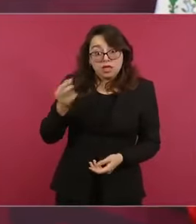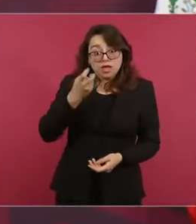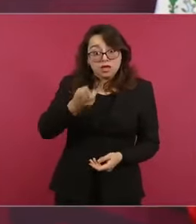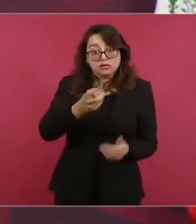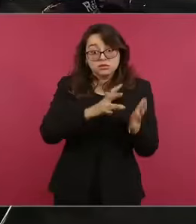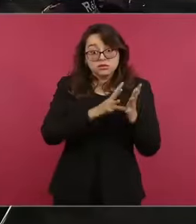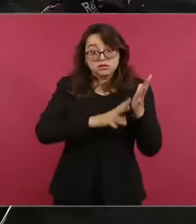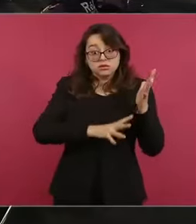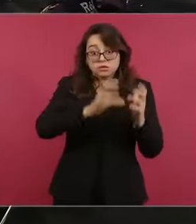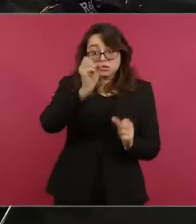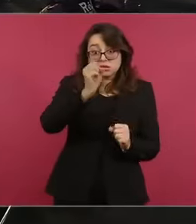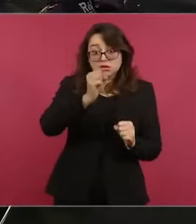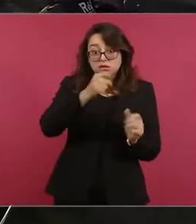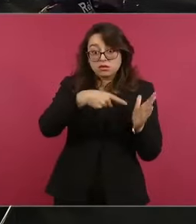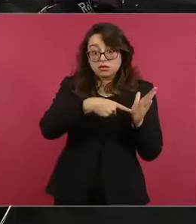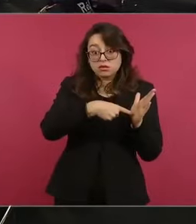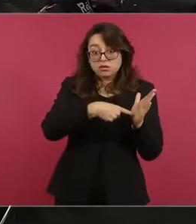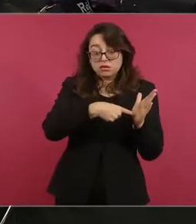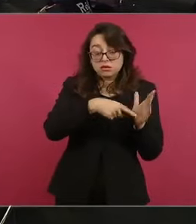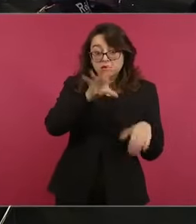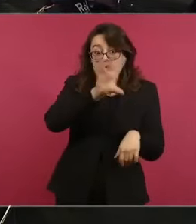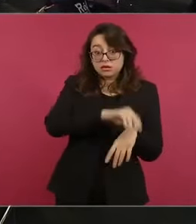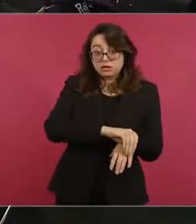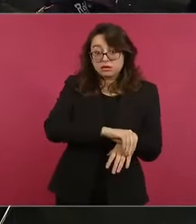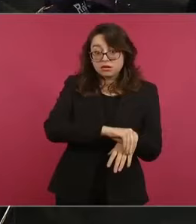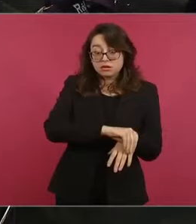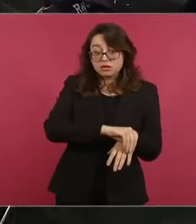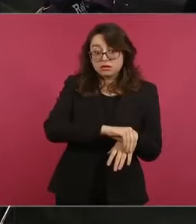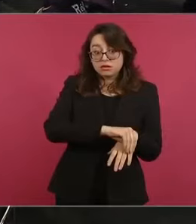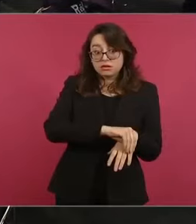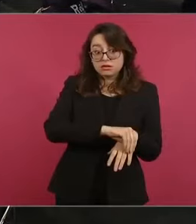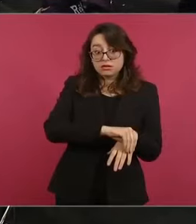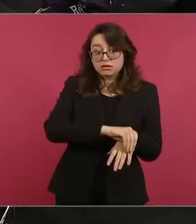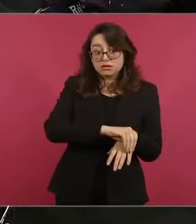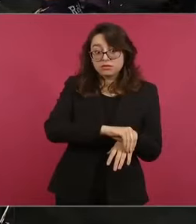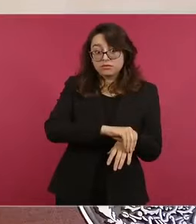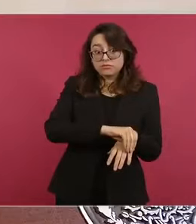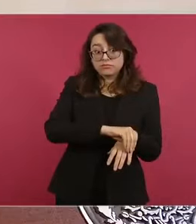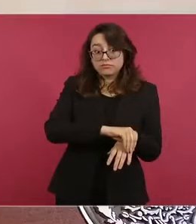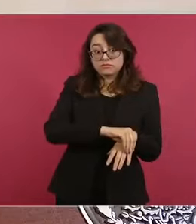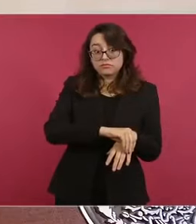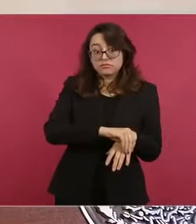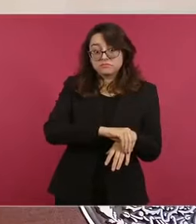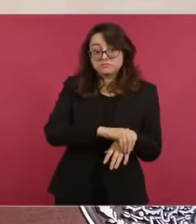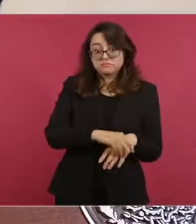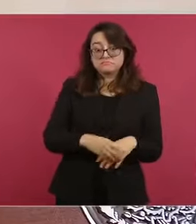por eso tampoco